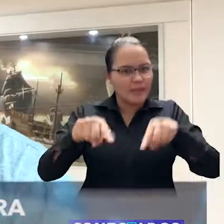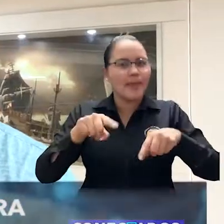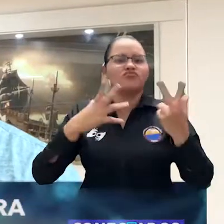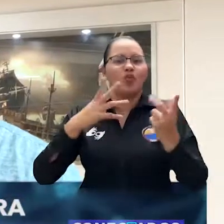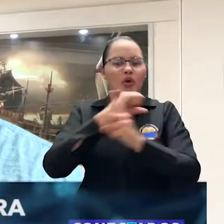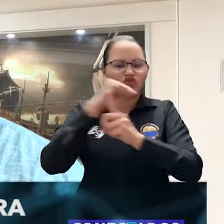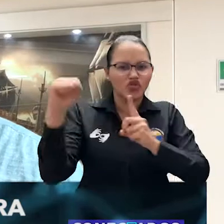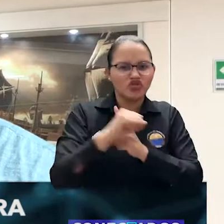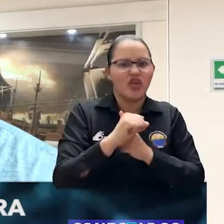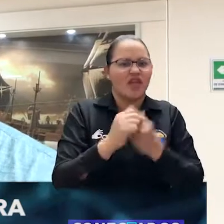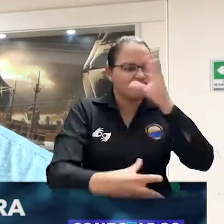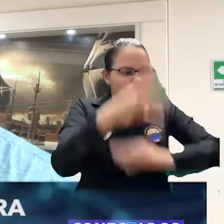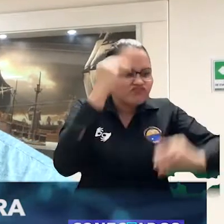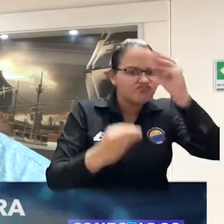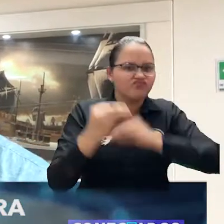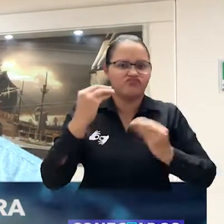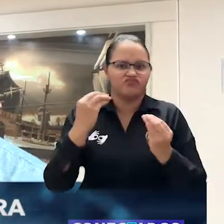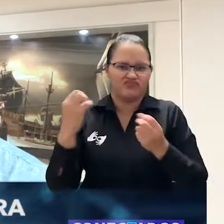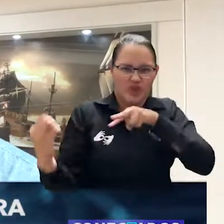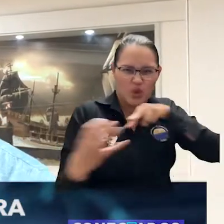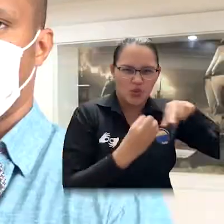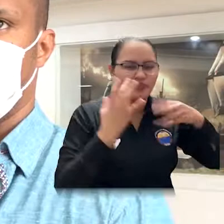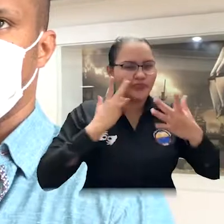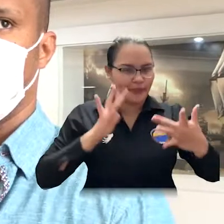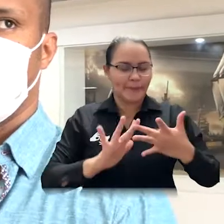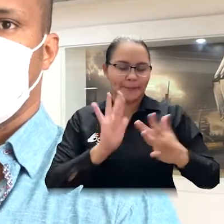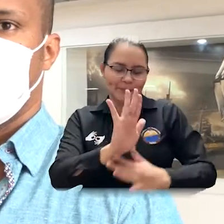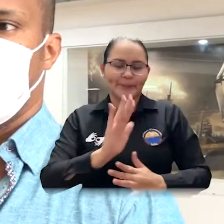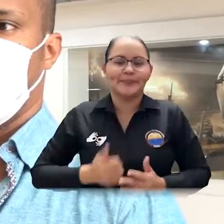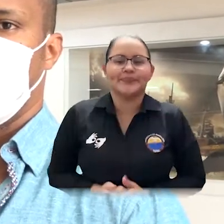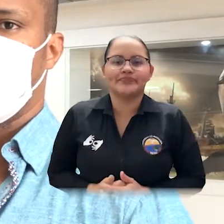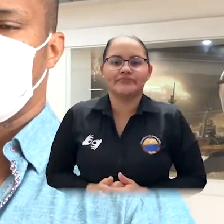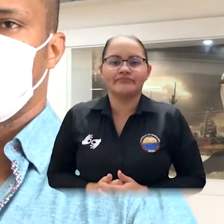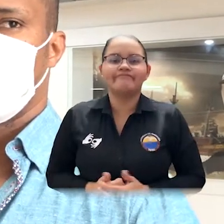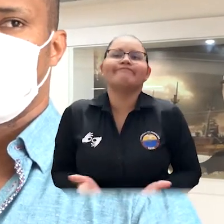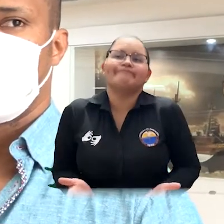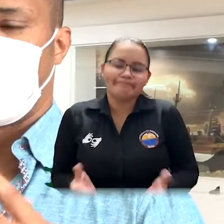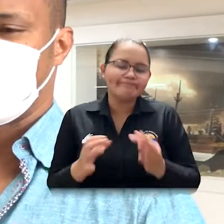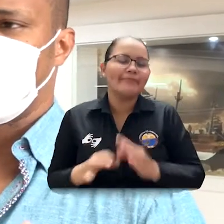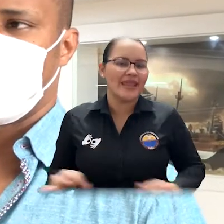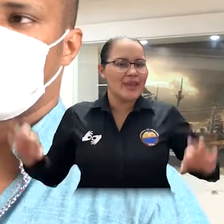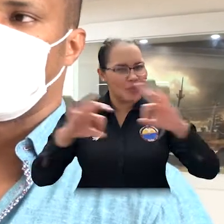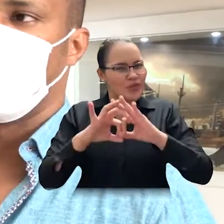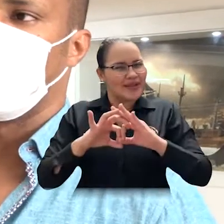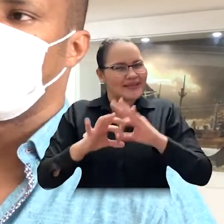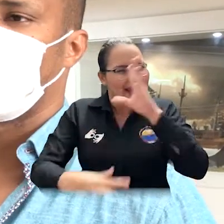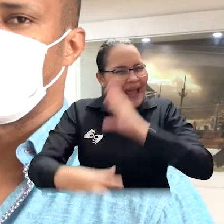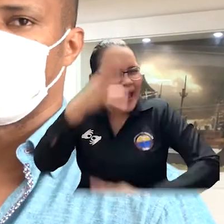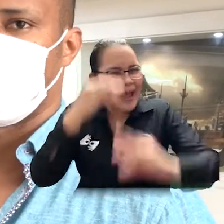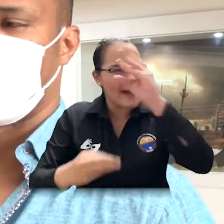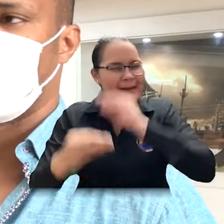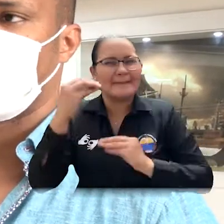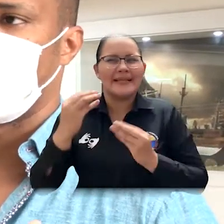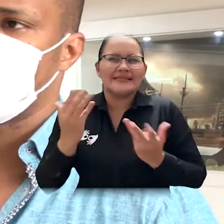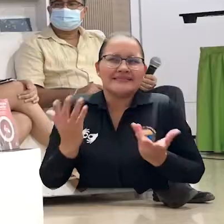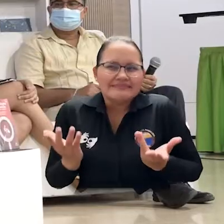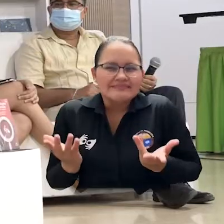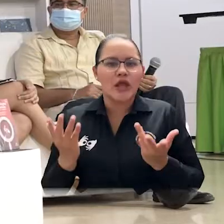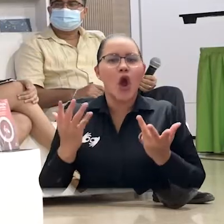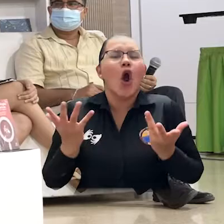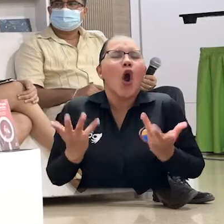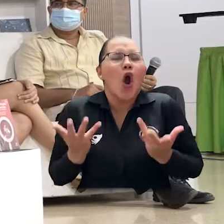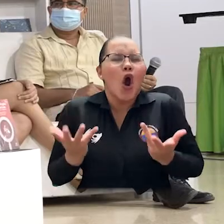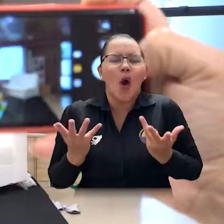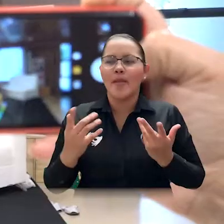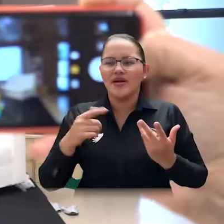La importancia de esa investigación cualitativa en el mundo científico y hacía falta un libro que demostrara cómo se